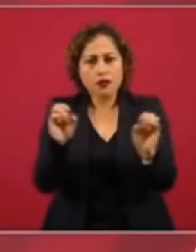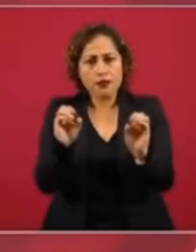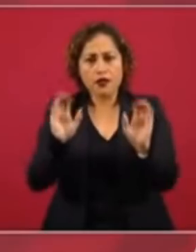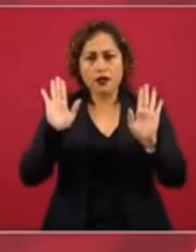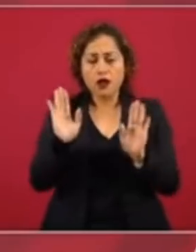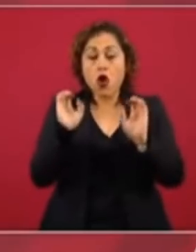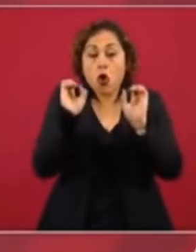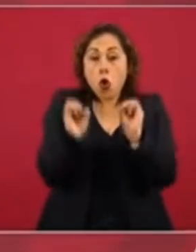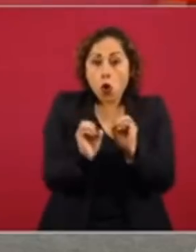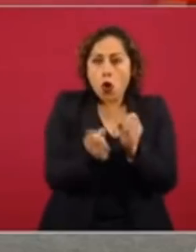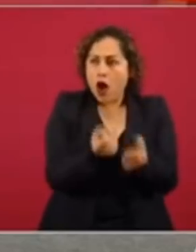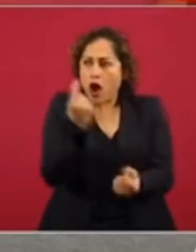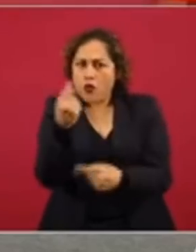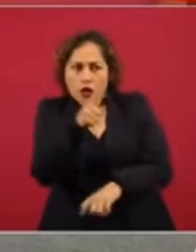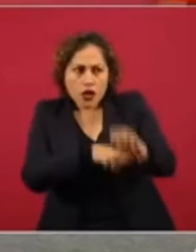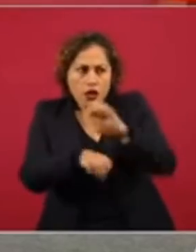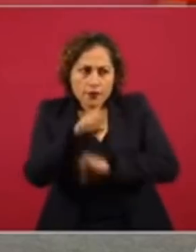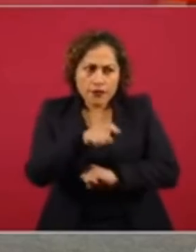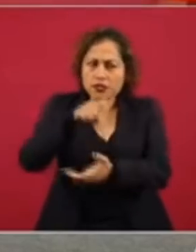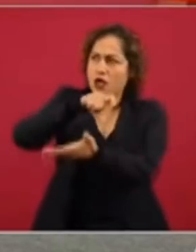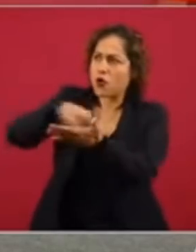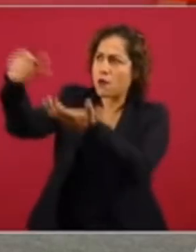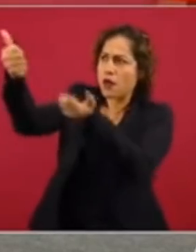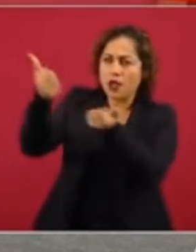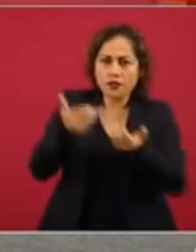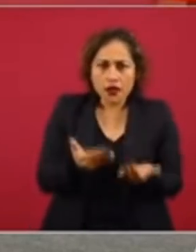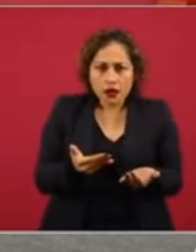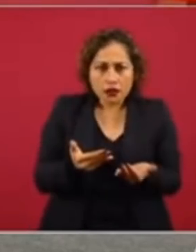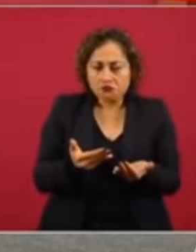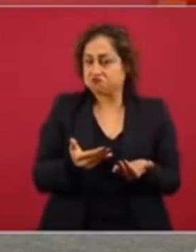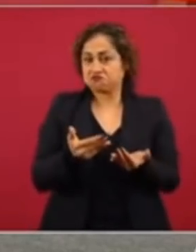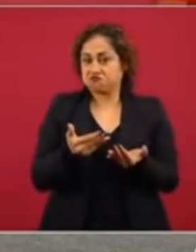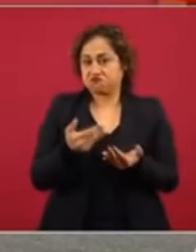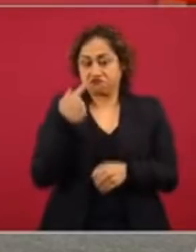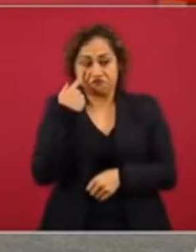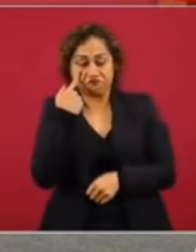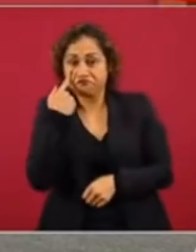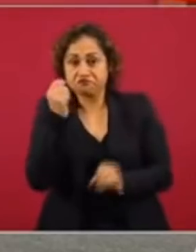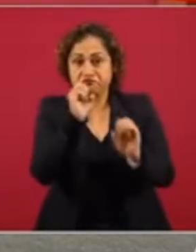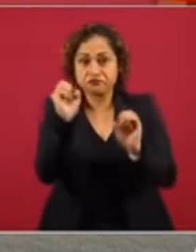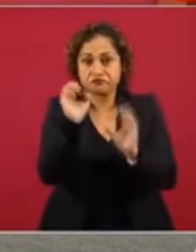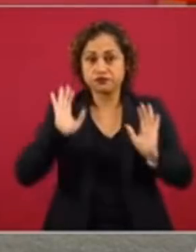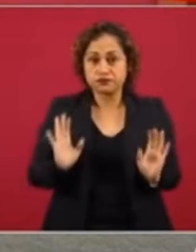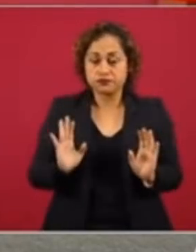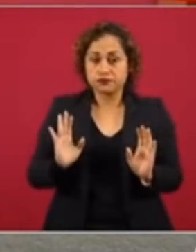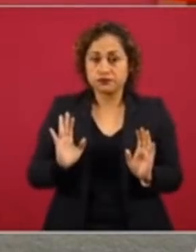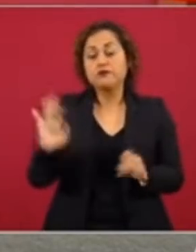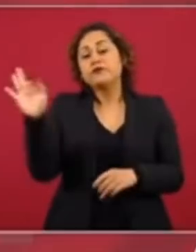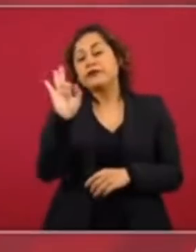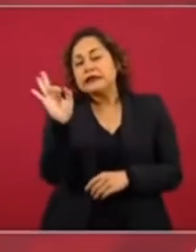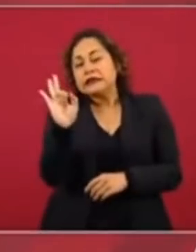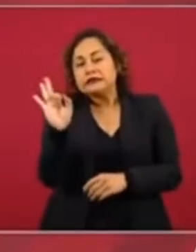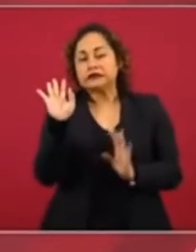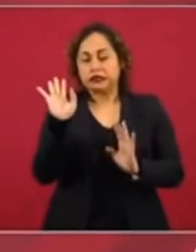nos opondríamos si